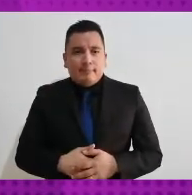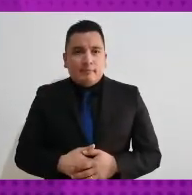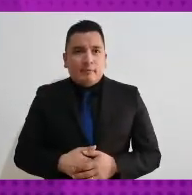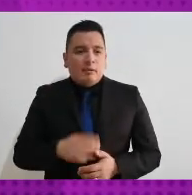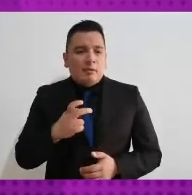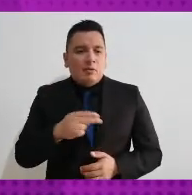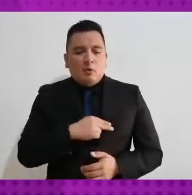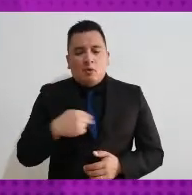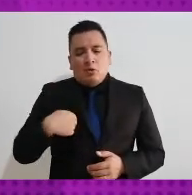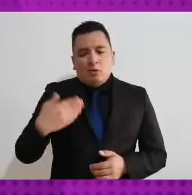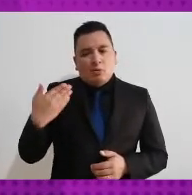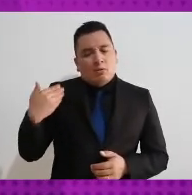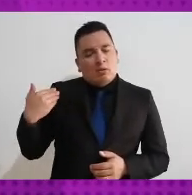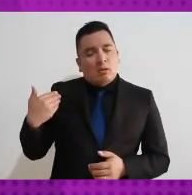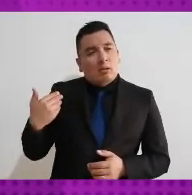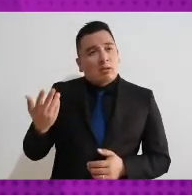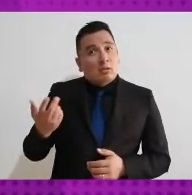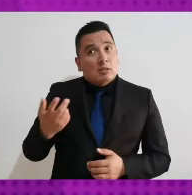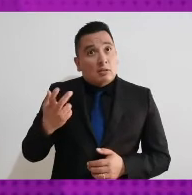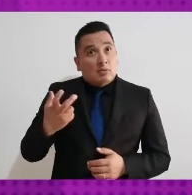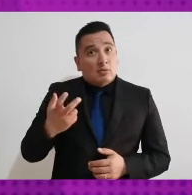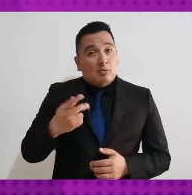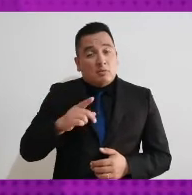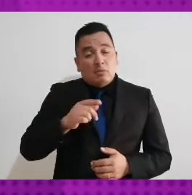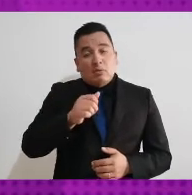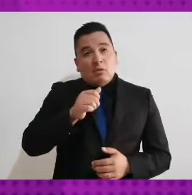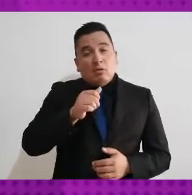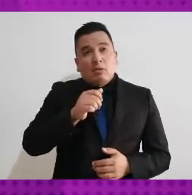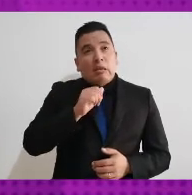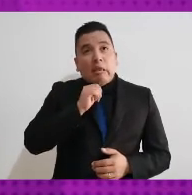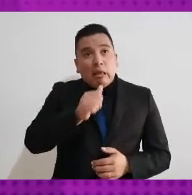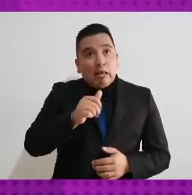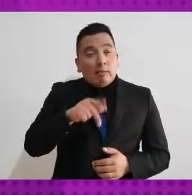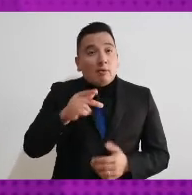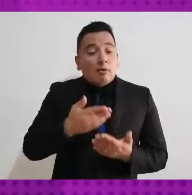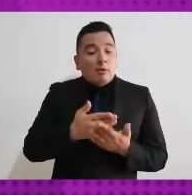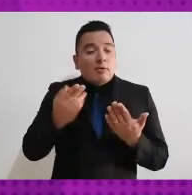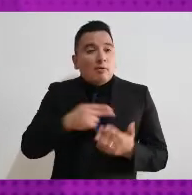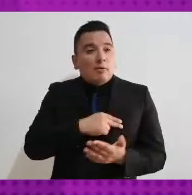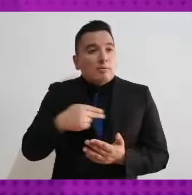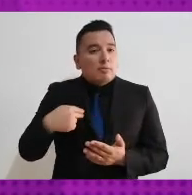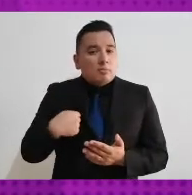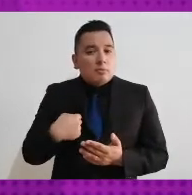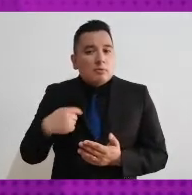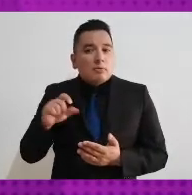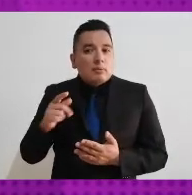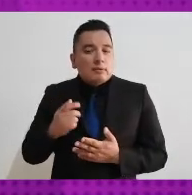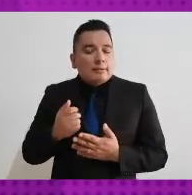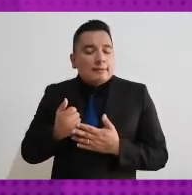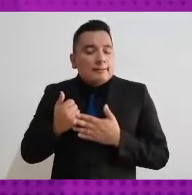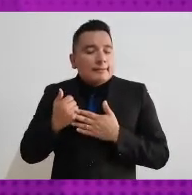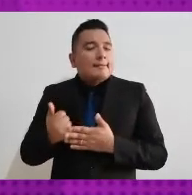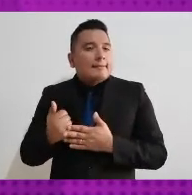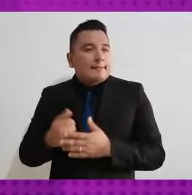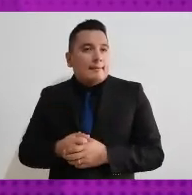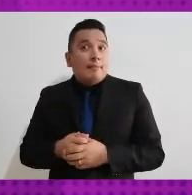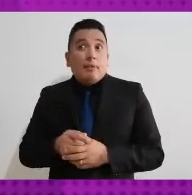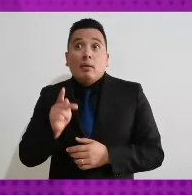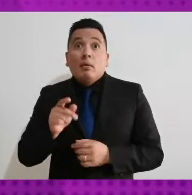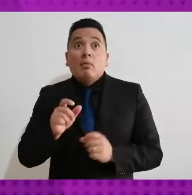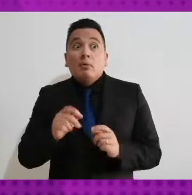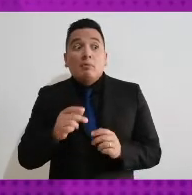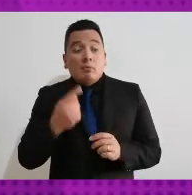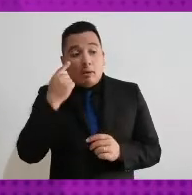que no habíamos explorado y que va justo en la sintonía del voto de las personas en prisión preventiva porque toda